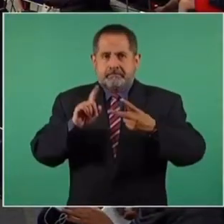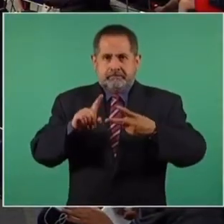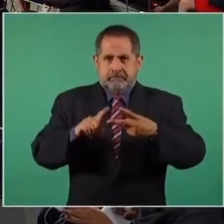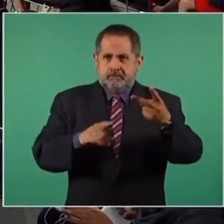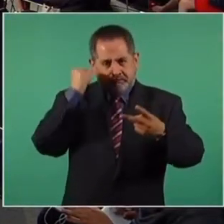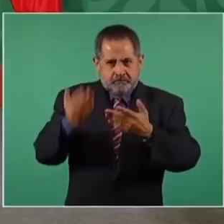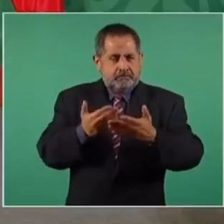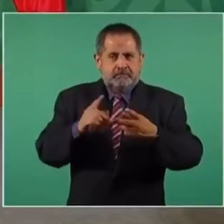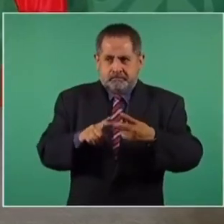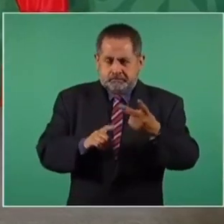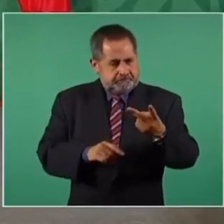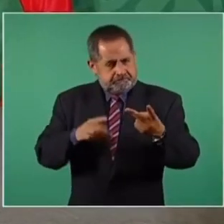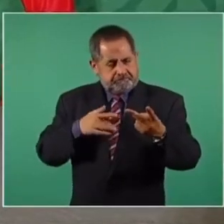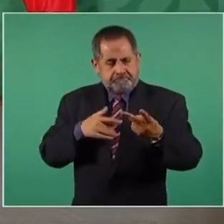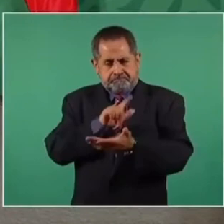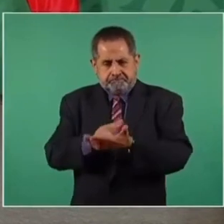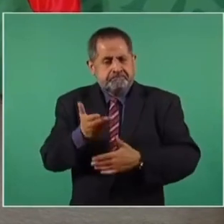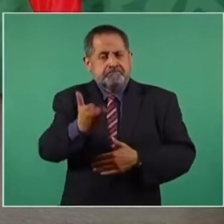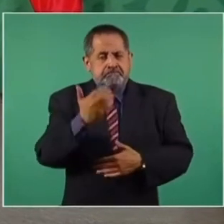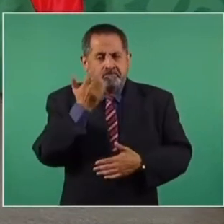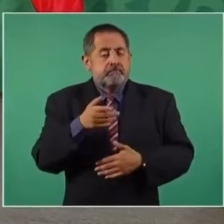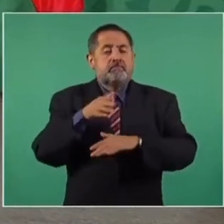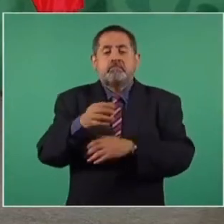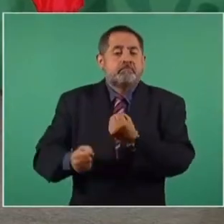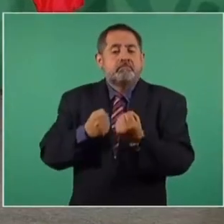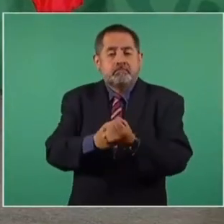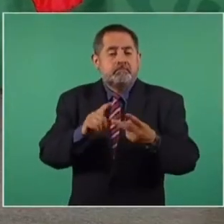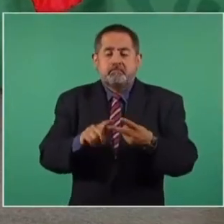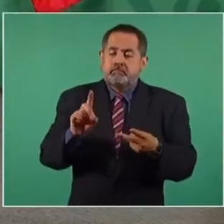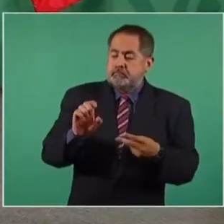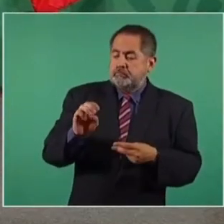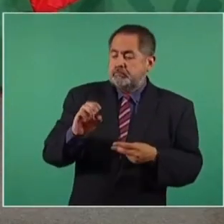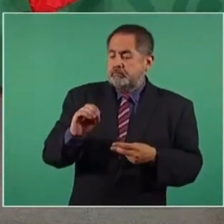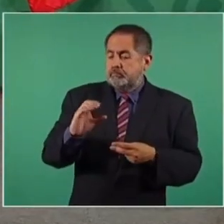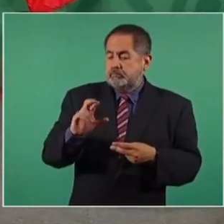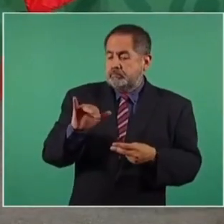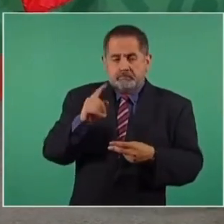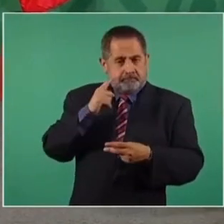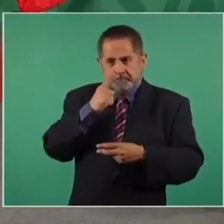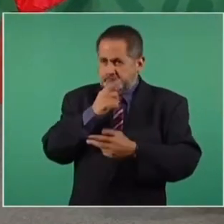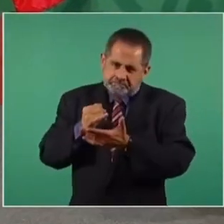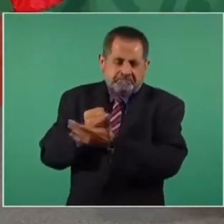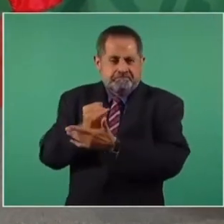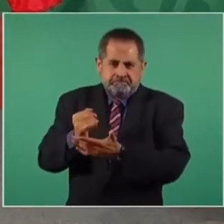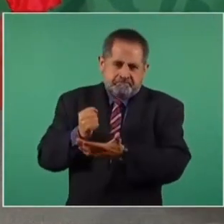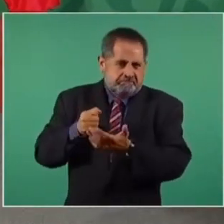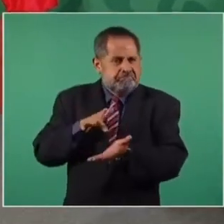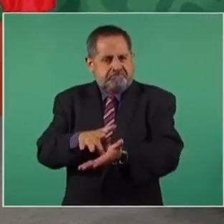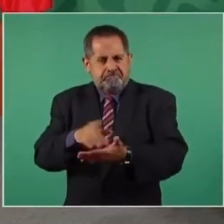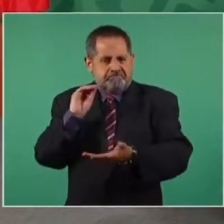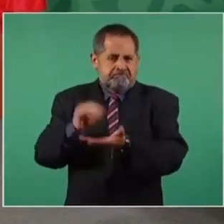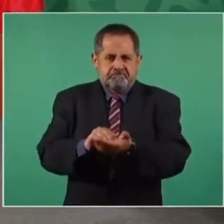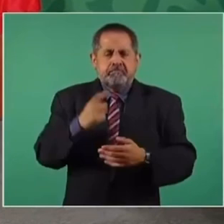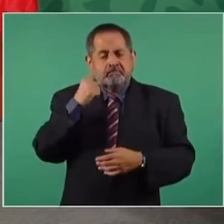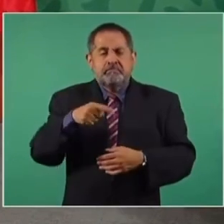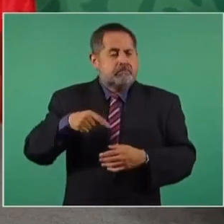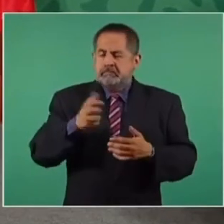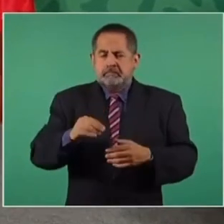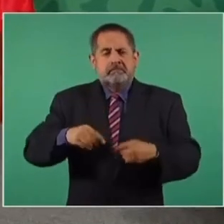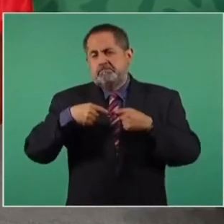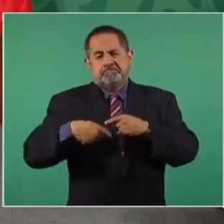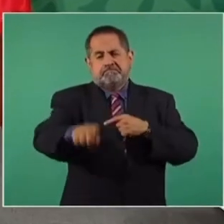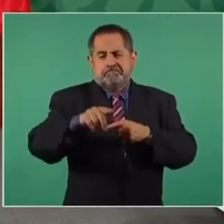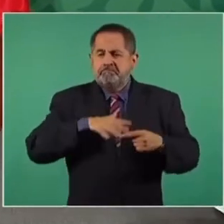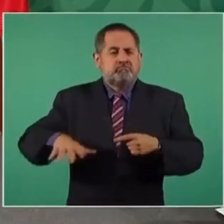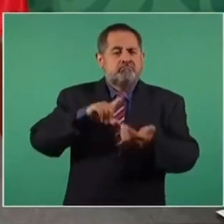iniciativa de reforma que voy a enviar es la que tiene que ver con el fortalecimiento de la democracia, ya para dejar establecida como forma de vida,